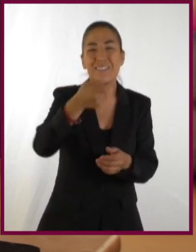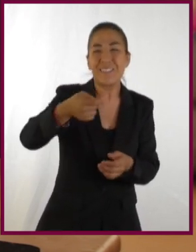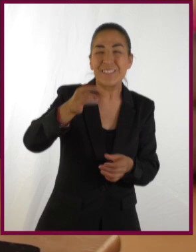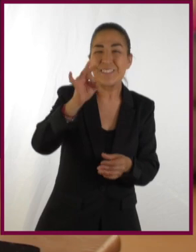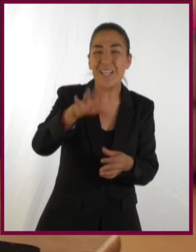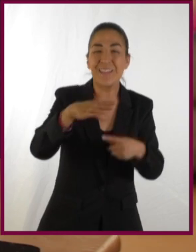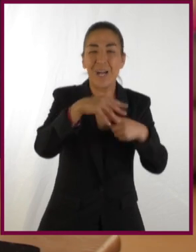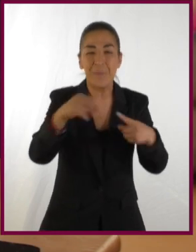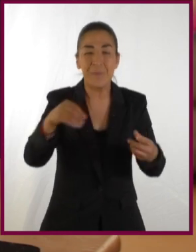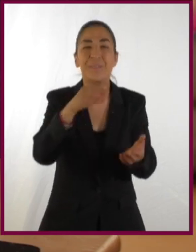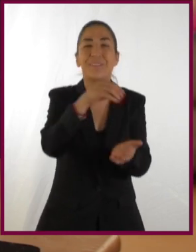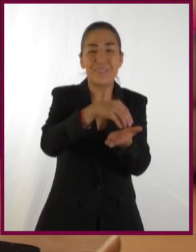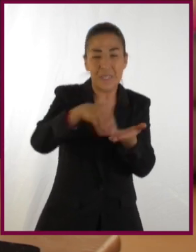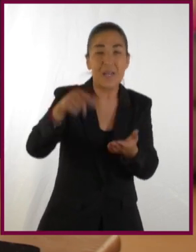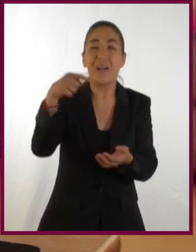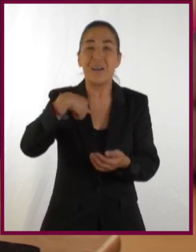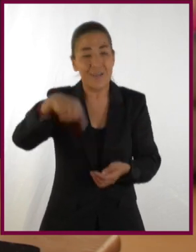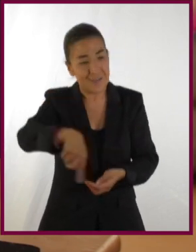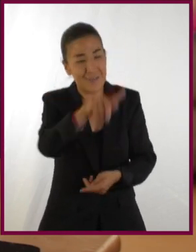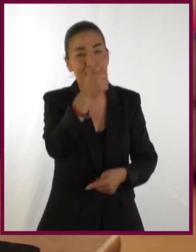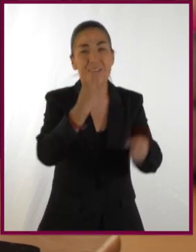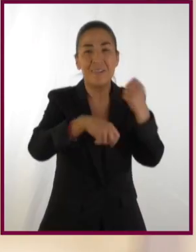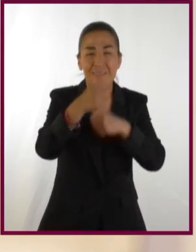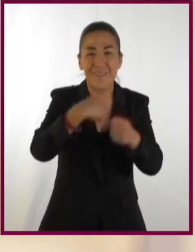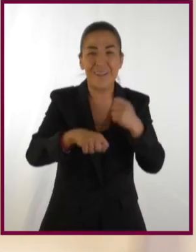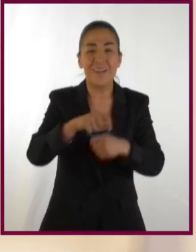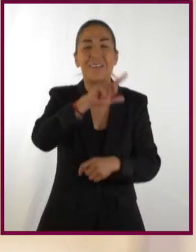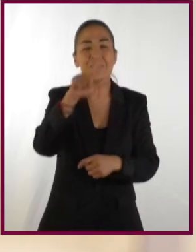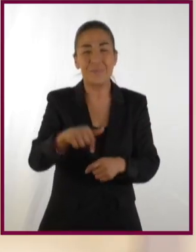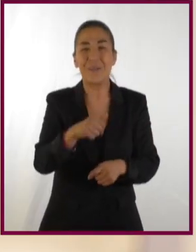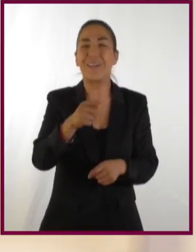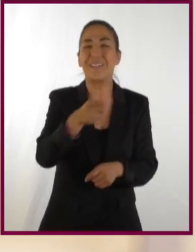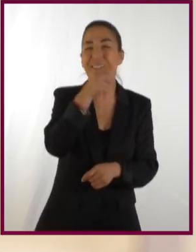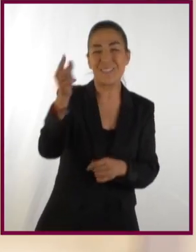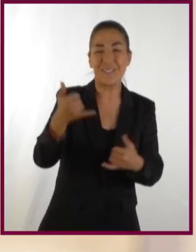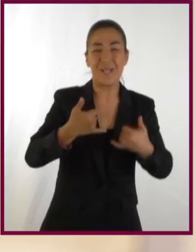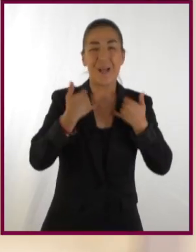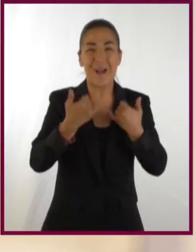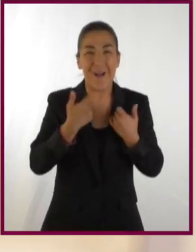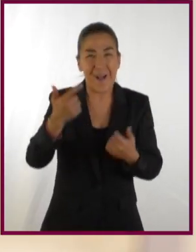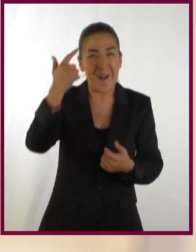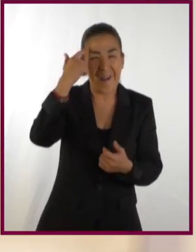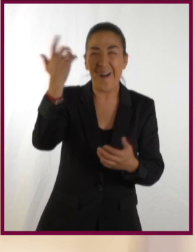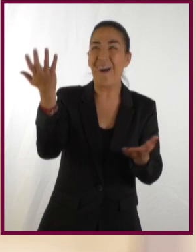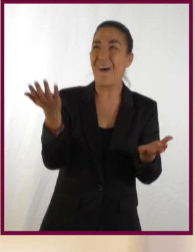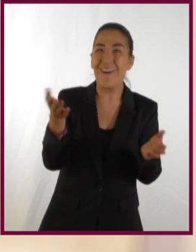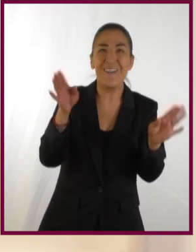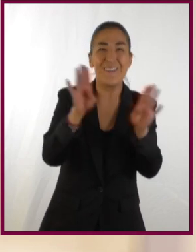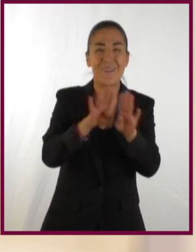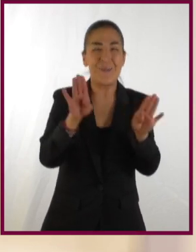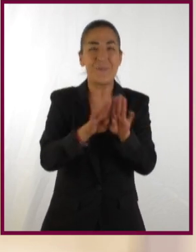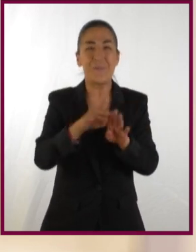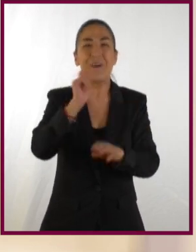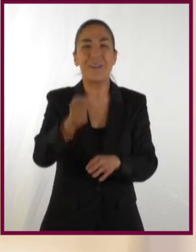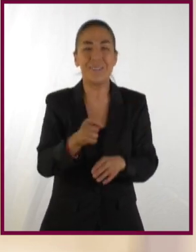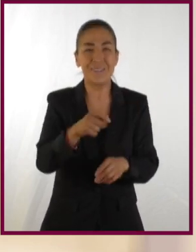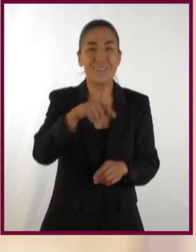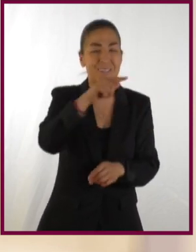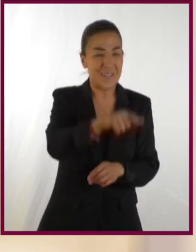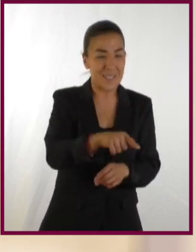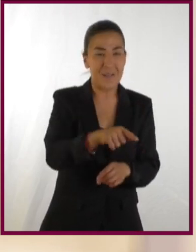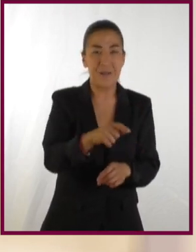mamá me mandaba todavía con centavitos a la tienda. Y, entonces, de repente, me cayó, como dicen los chavos, el 20,